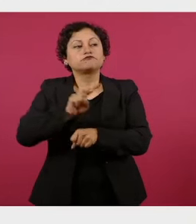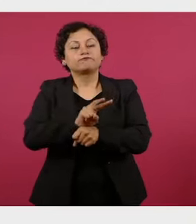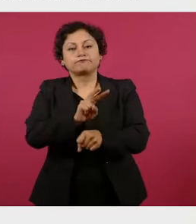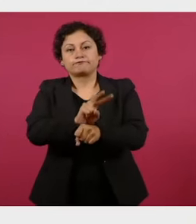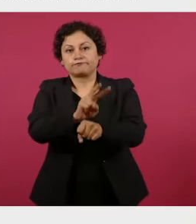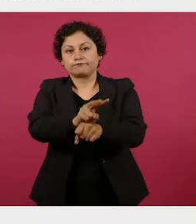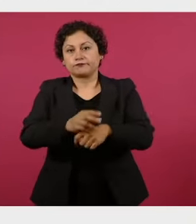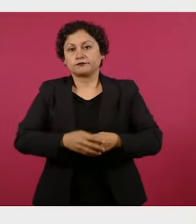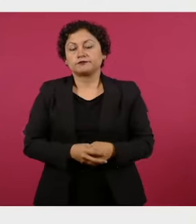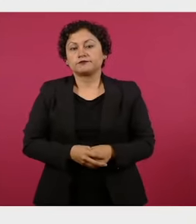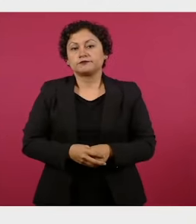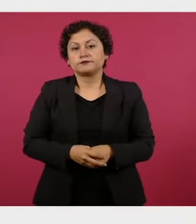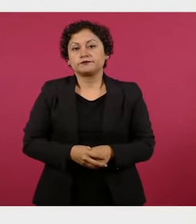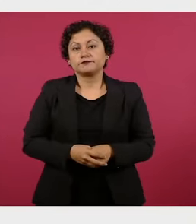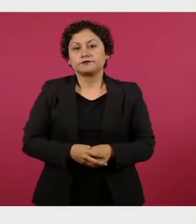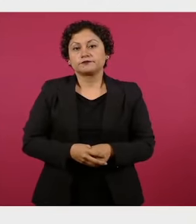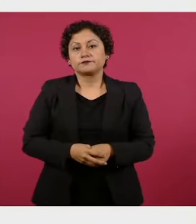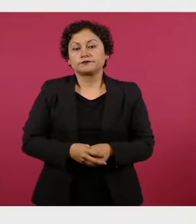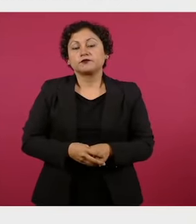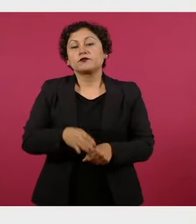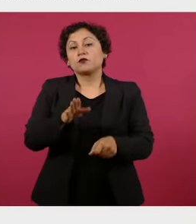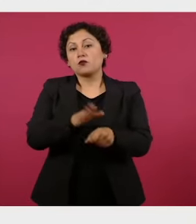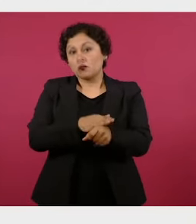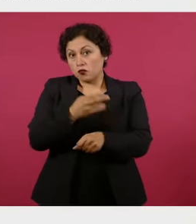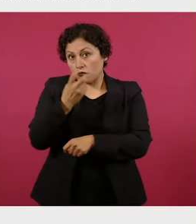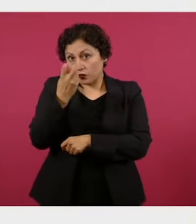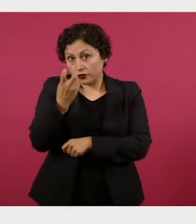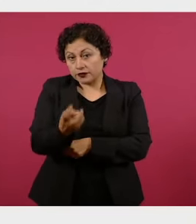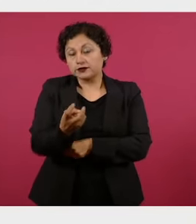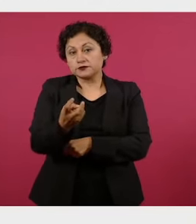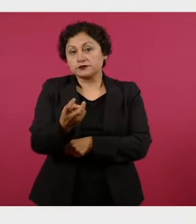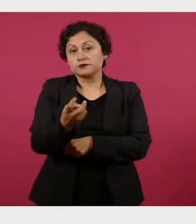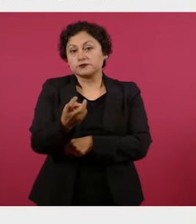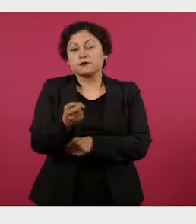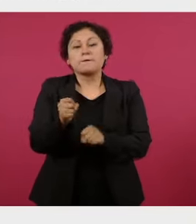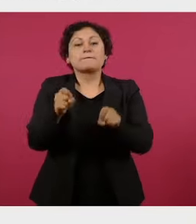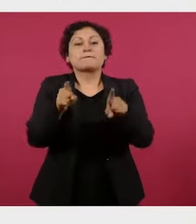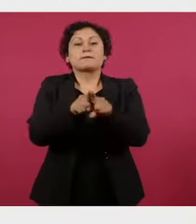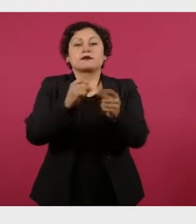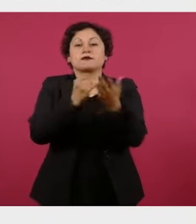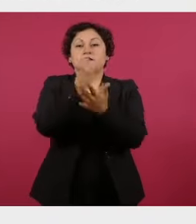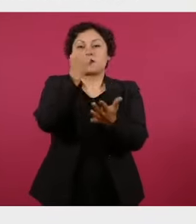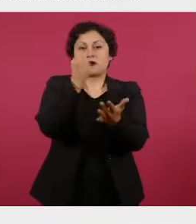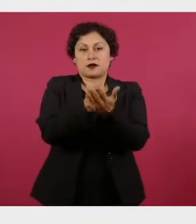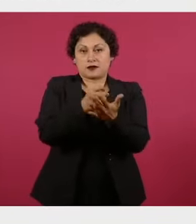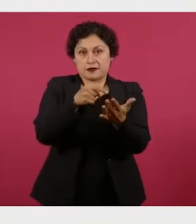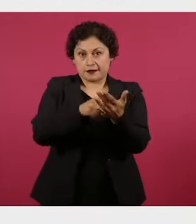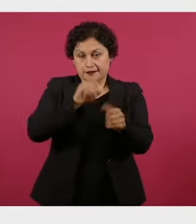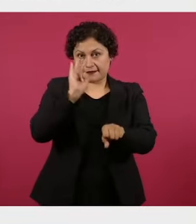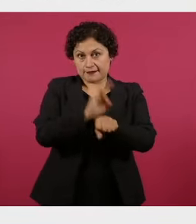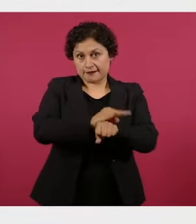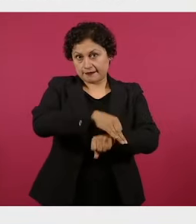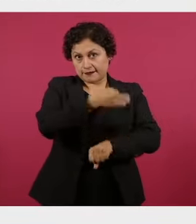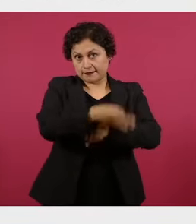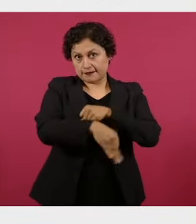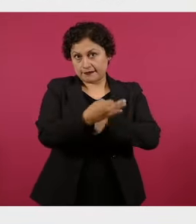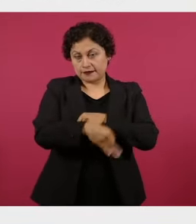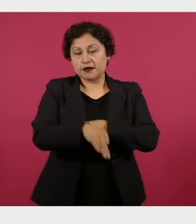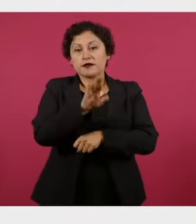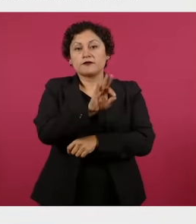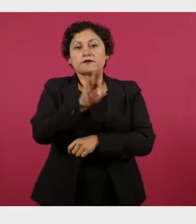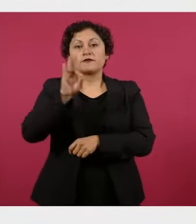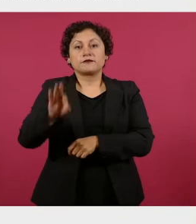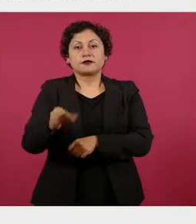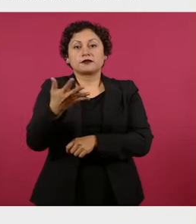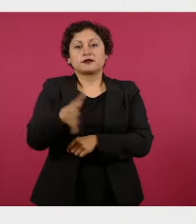Por tal razón y en cumplimiento a la resolución del amparo del sábado 10 de